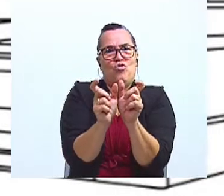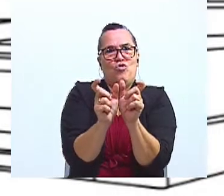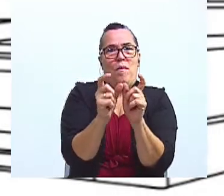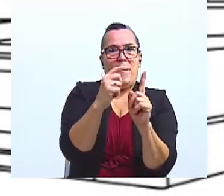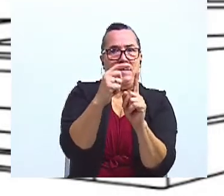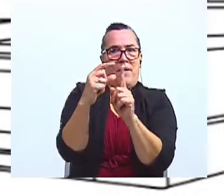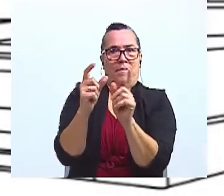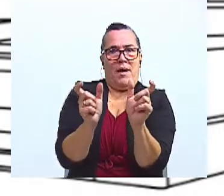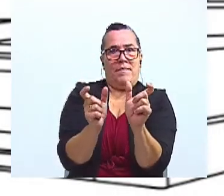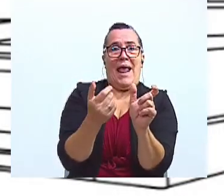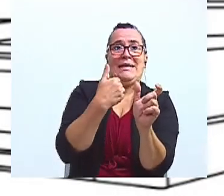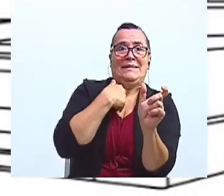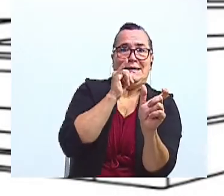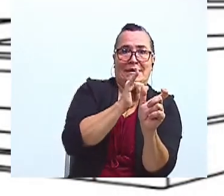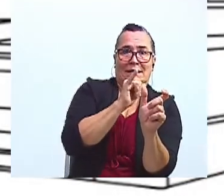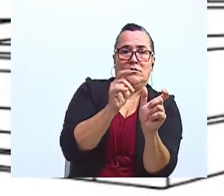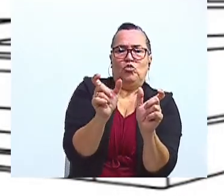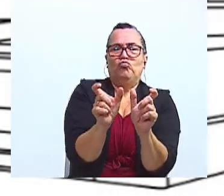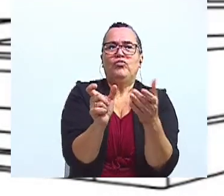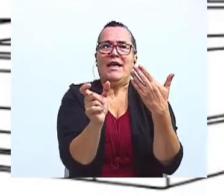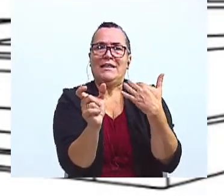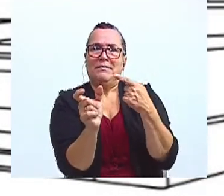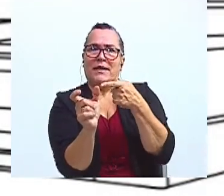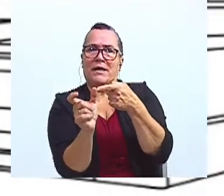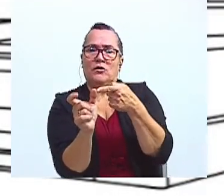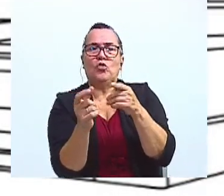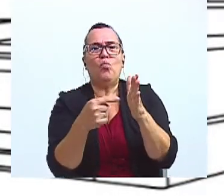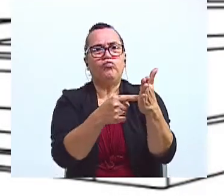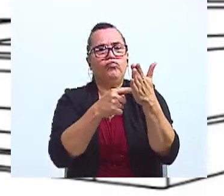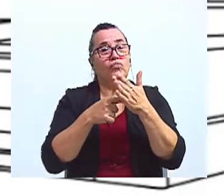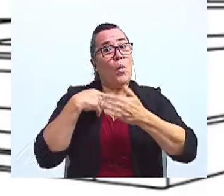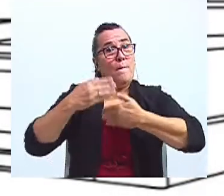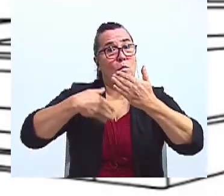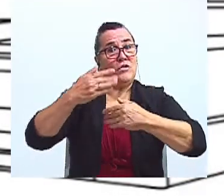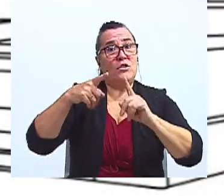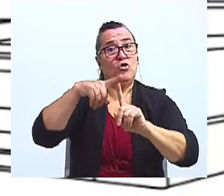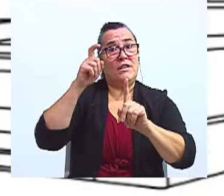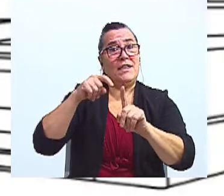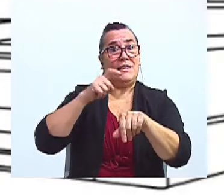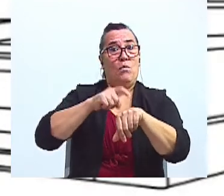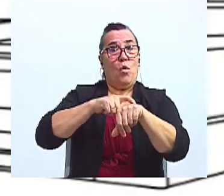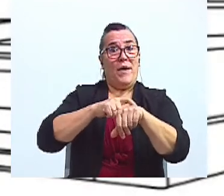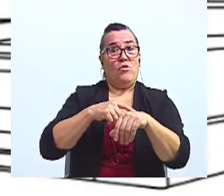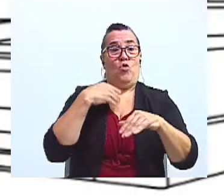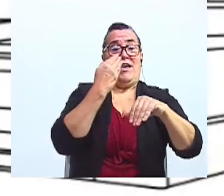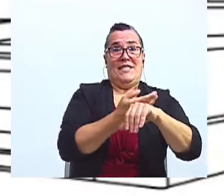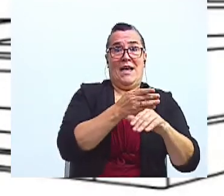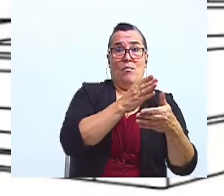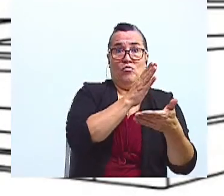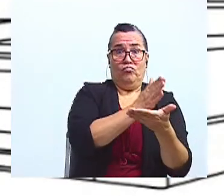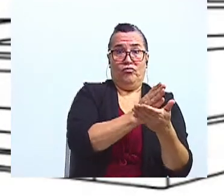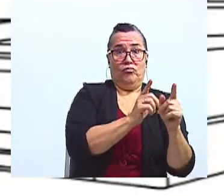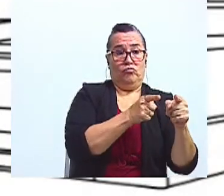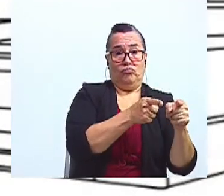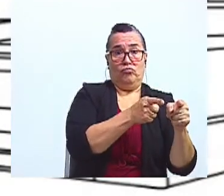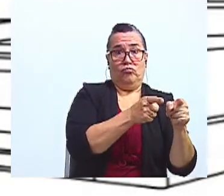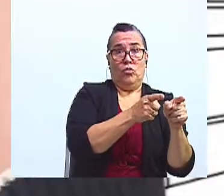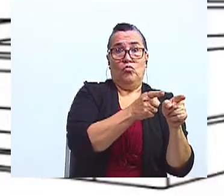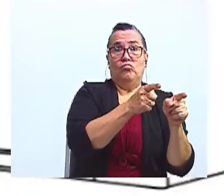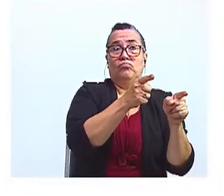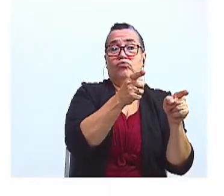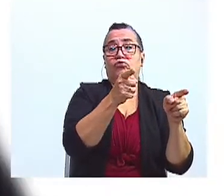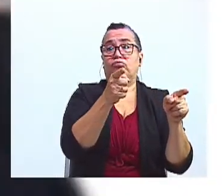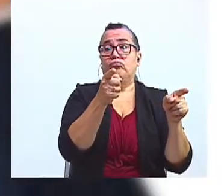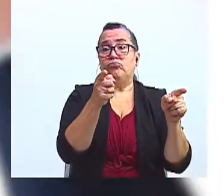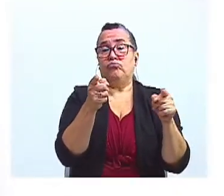estamos esperando, me indica un proceso desde el momento en que llegamos a la parada hasta el momento en que el bus